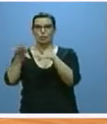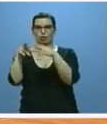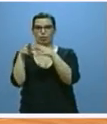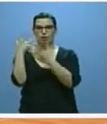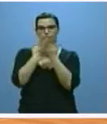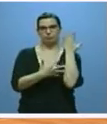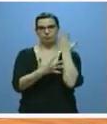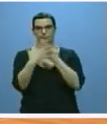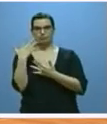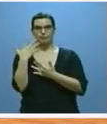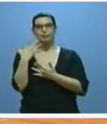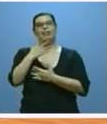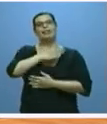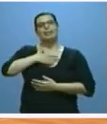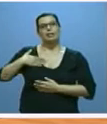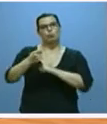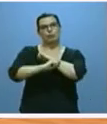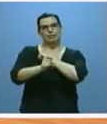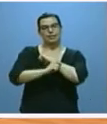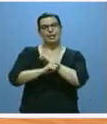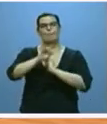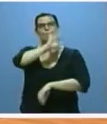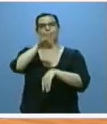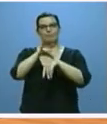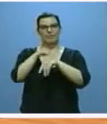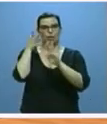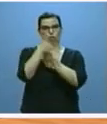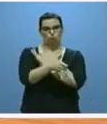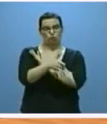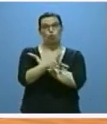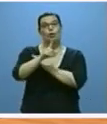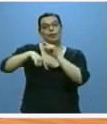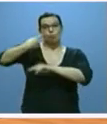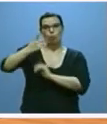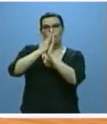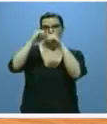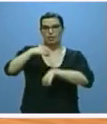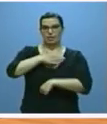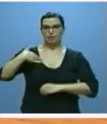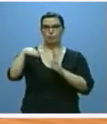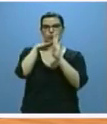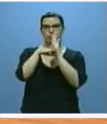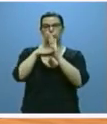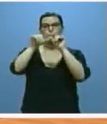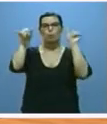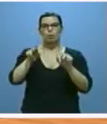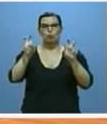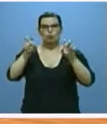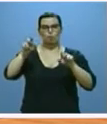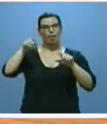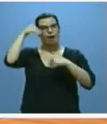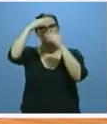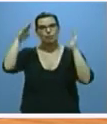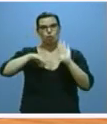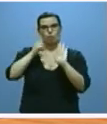Seguimos desarrollando la estrategia del paciente crónico en cuyo marco vamos a aprobar las directrices del nuevo modelo integrado de atención